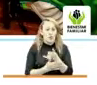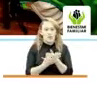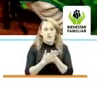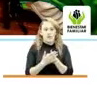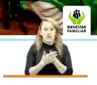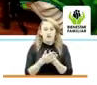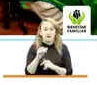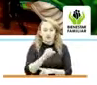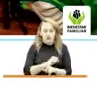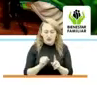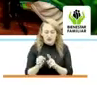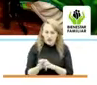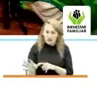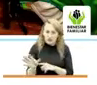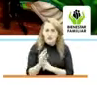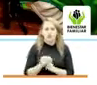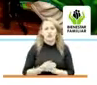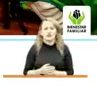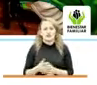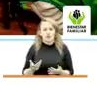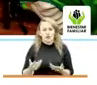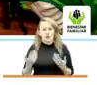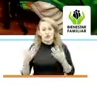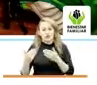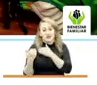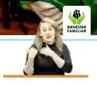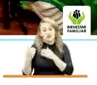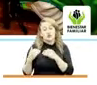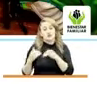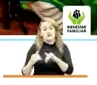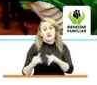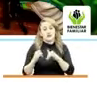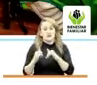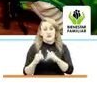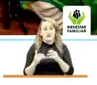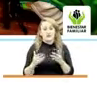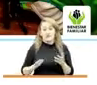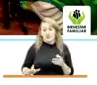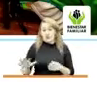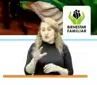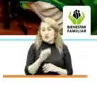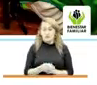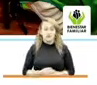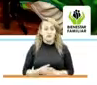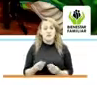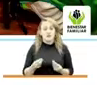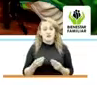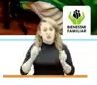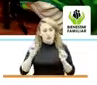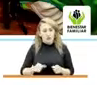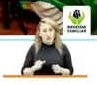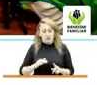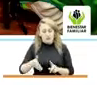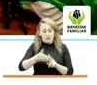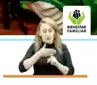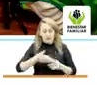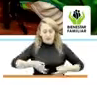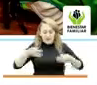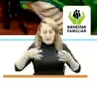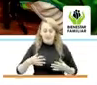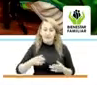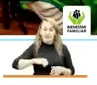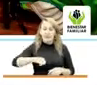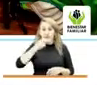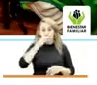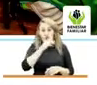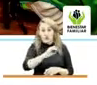sociedad colombiana. En el marco de esa corresponsabilidad que nos enviste a todos para poder abordar la protección y garantía de los derechos de los